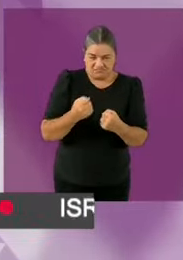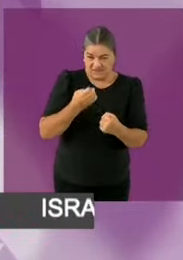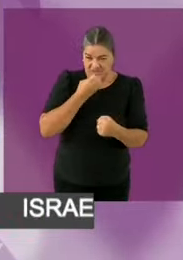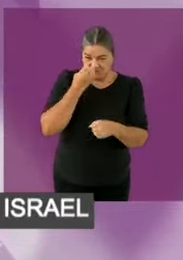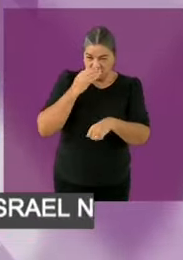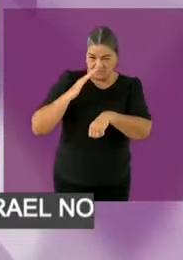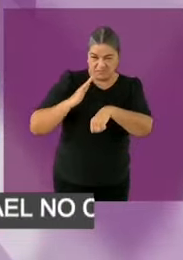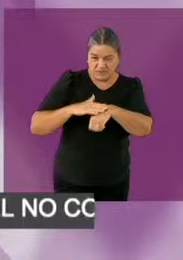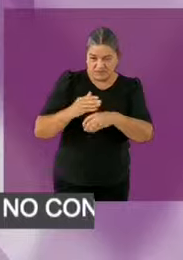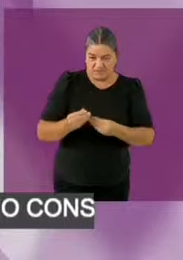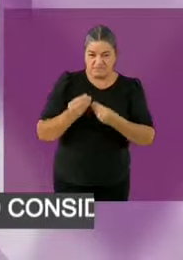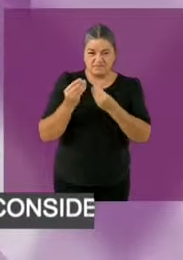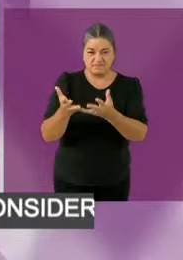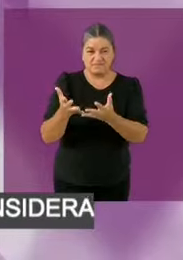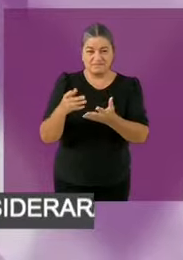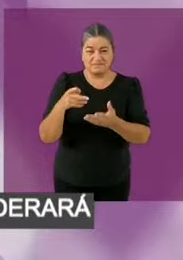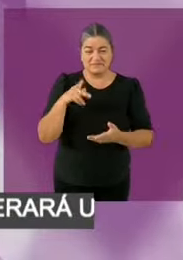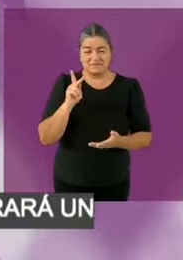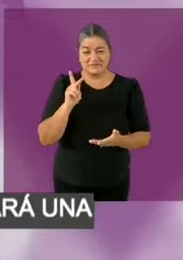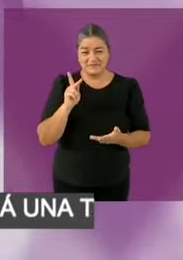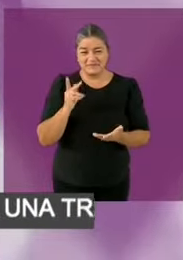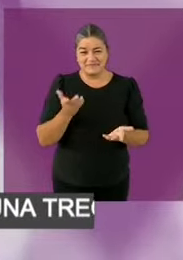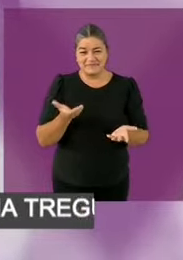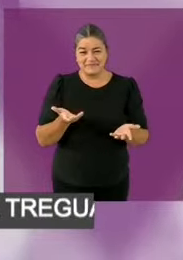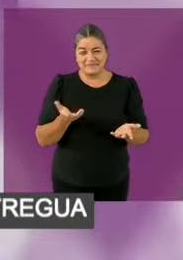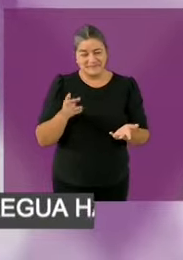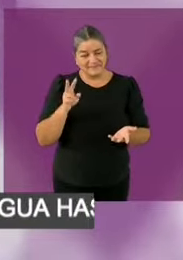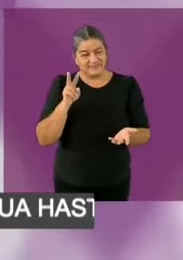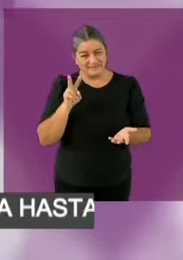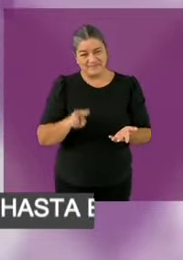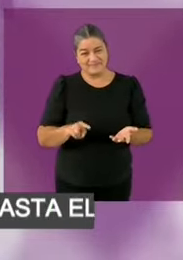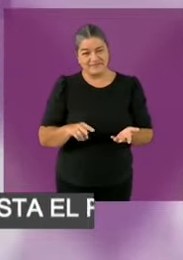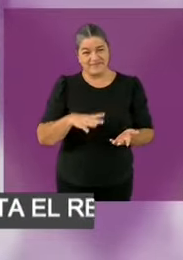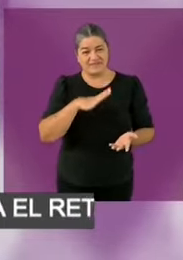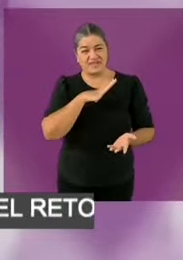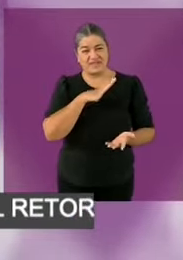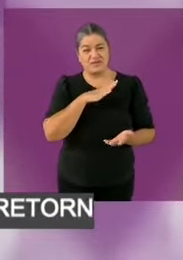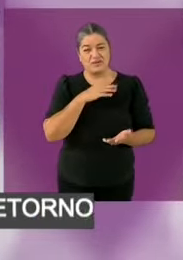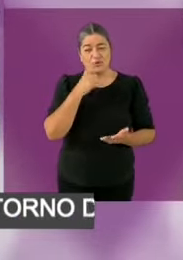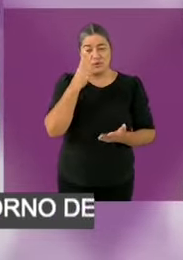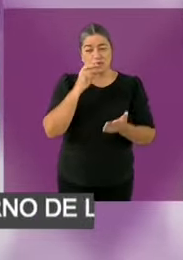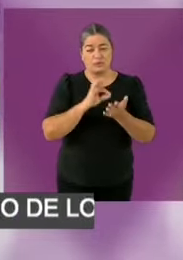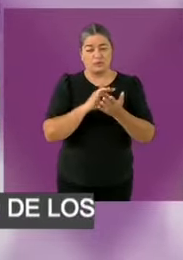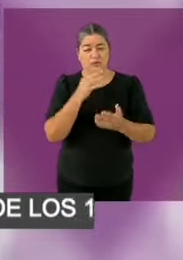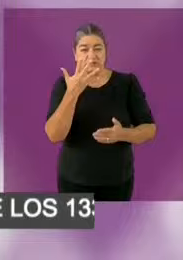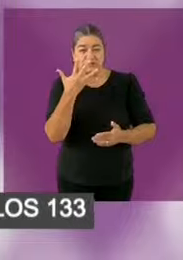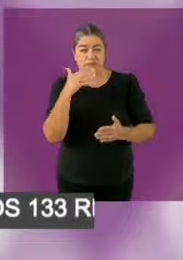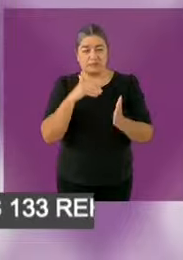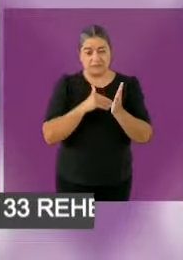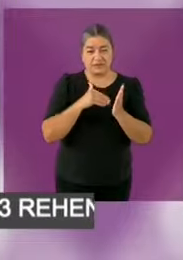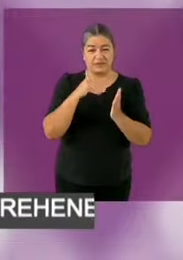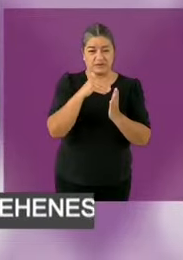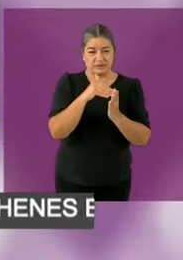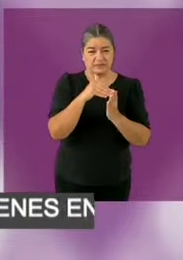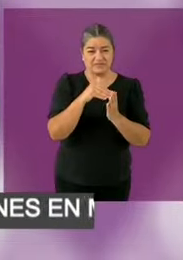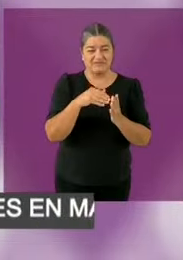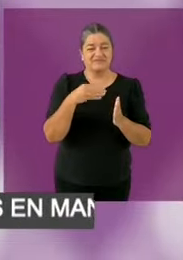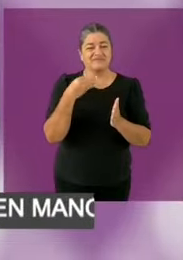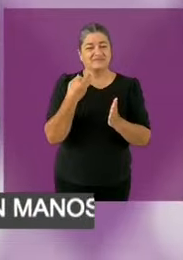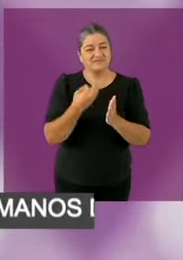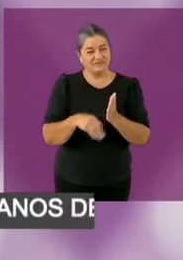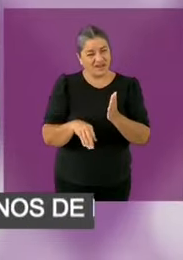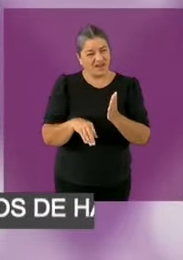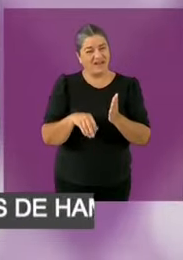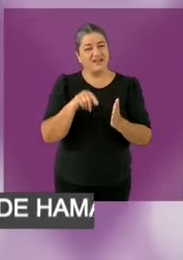.5 millones de jóvenes de 15 a 18 años que no tienen acceso a la preparatoria o que la dejaron.